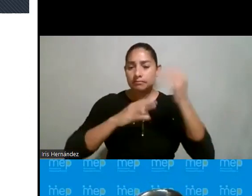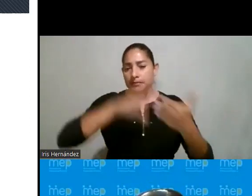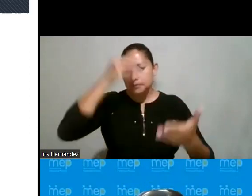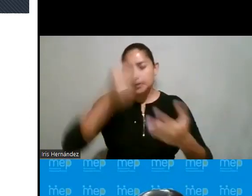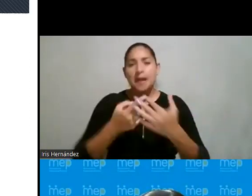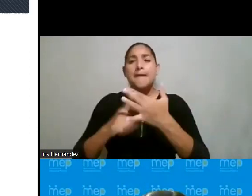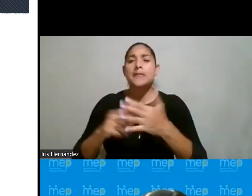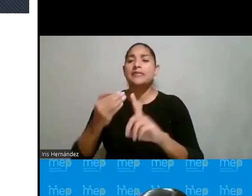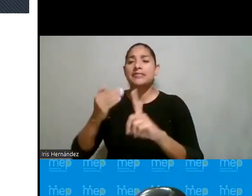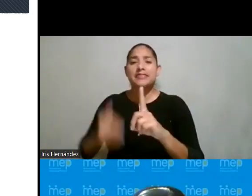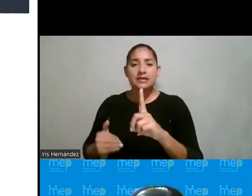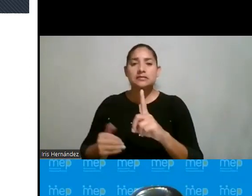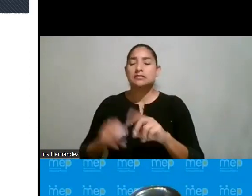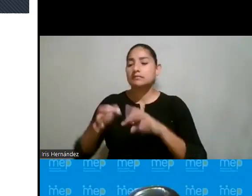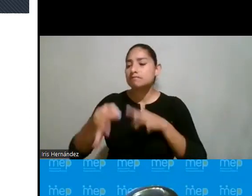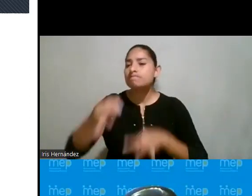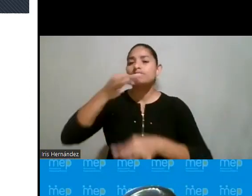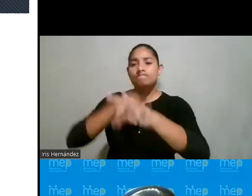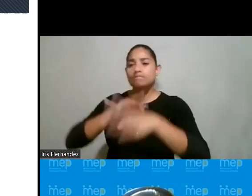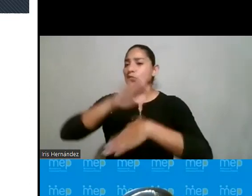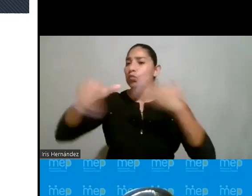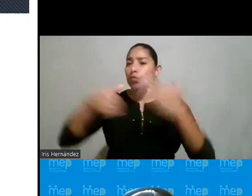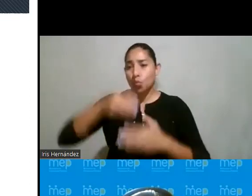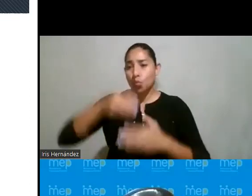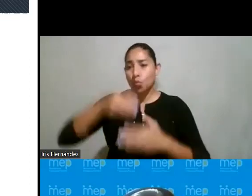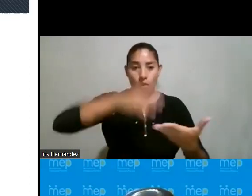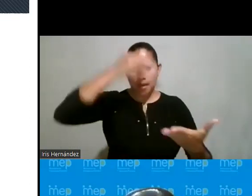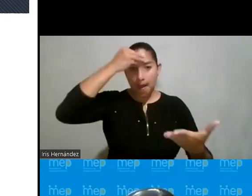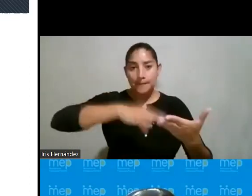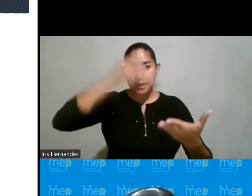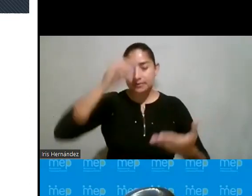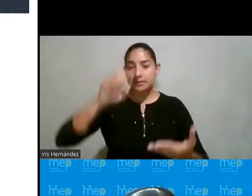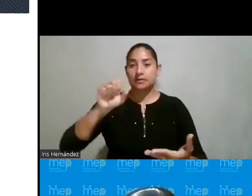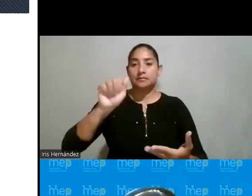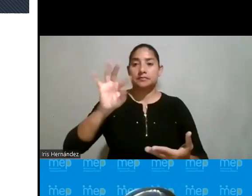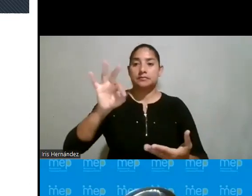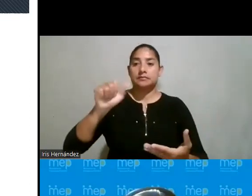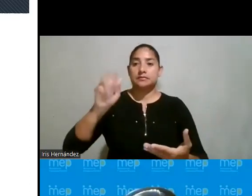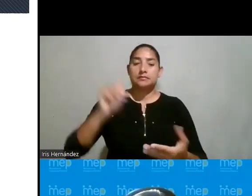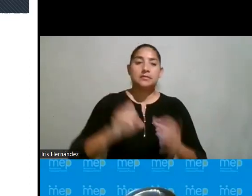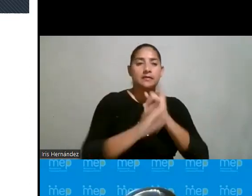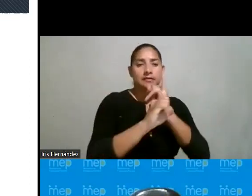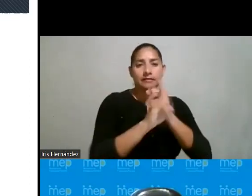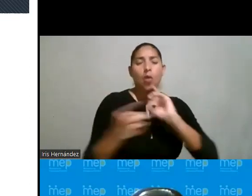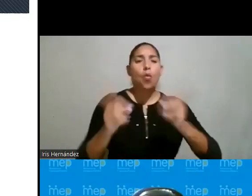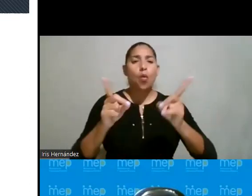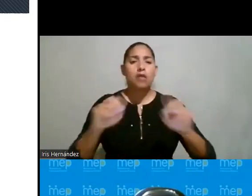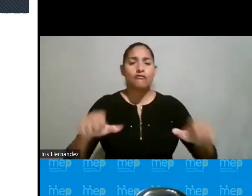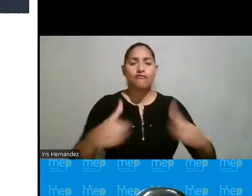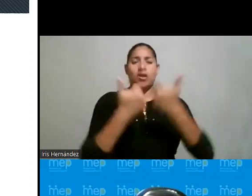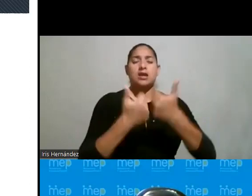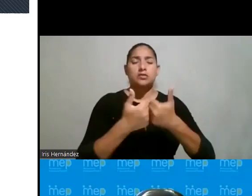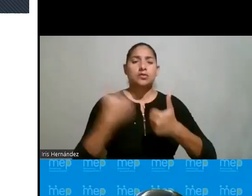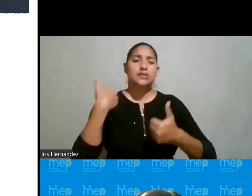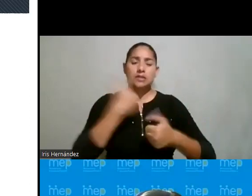desde poder empatizar con todo lo que es una cultura de aprendizaje STEAM, poder identificar cuáles son los retos que tenemos